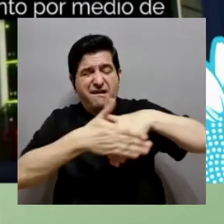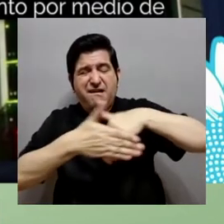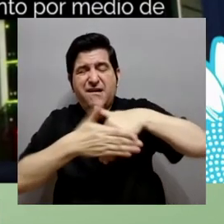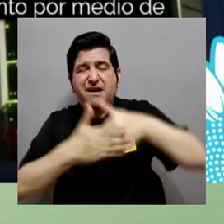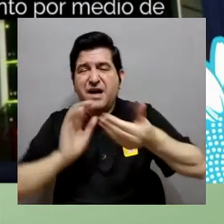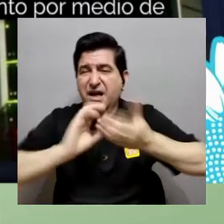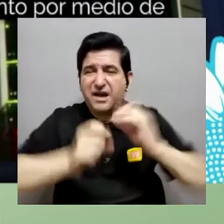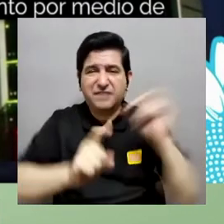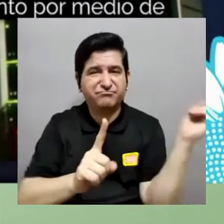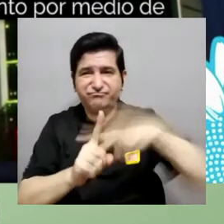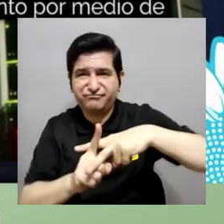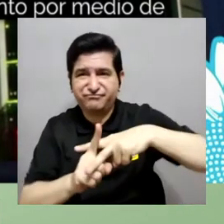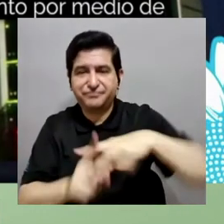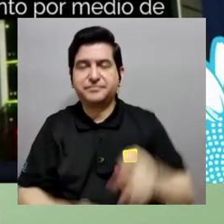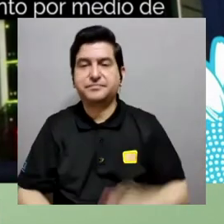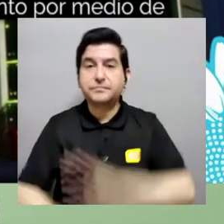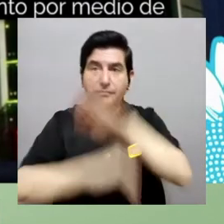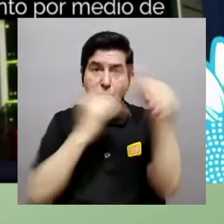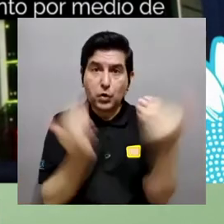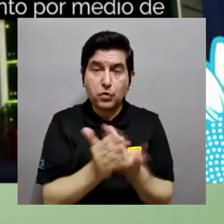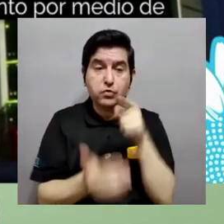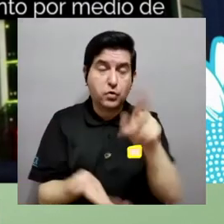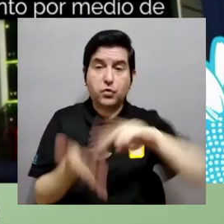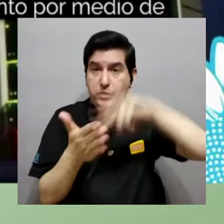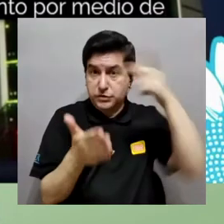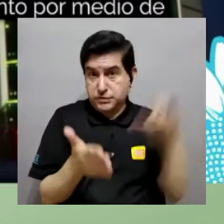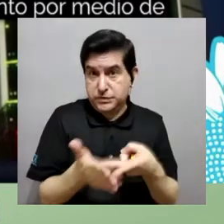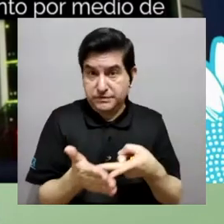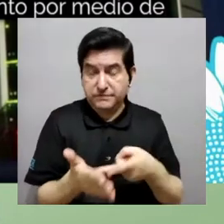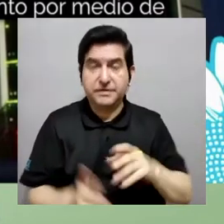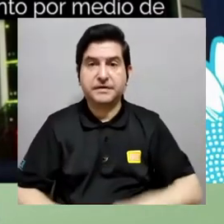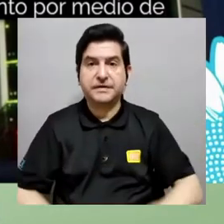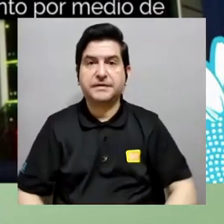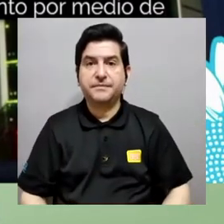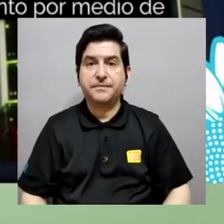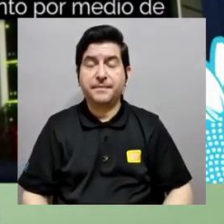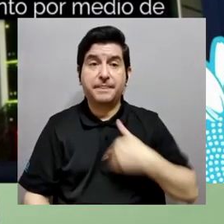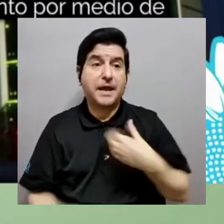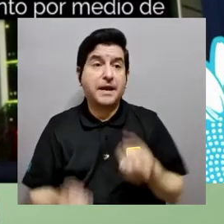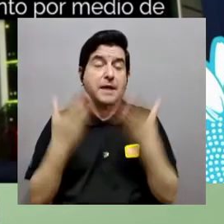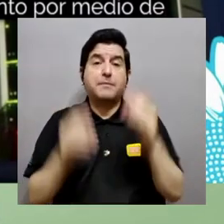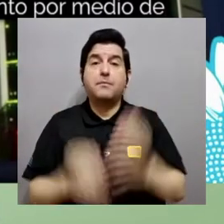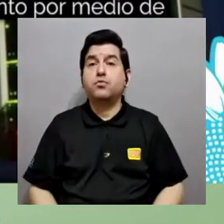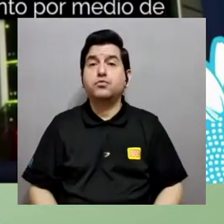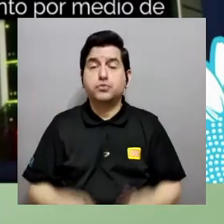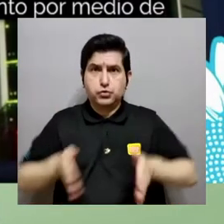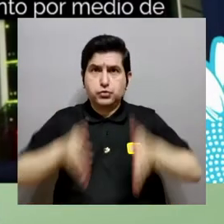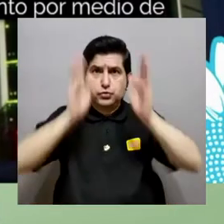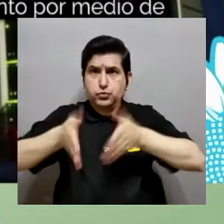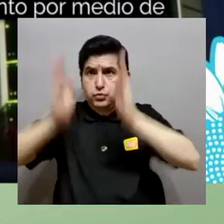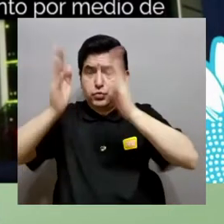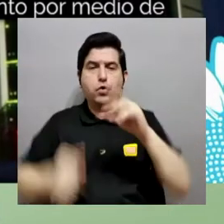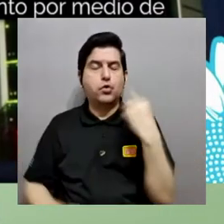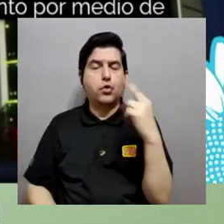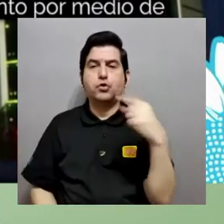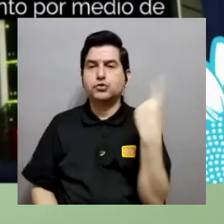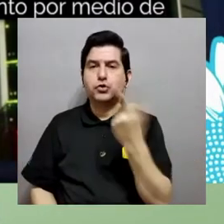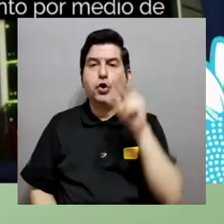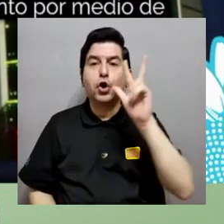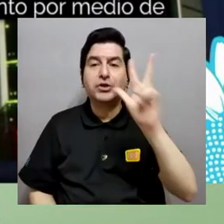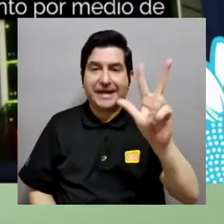entre más lenta sea la comunicación voy a tener cuellos de botella a la hora de hacer los cálculos y bueno todo esto traería en lugar de